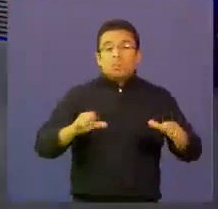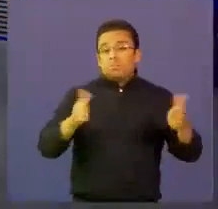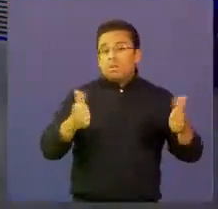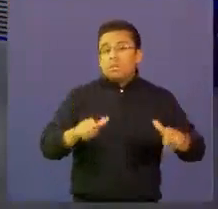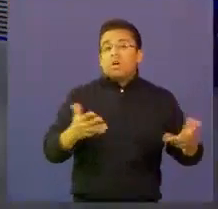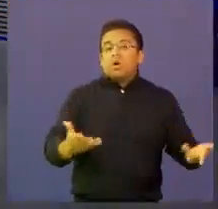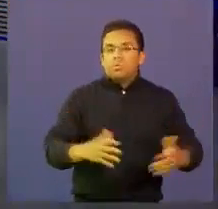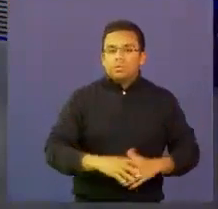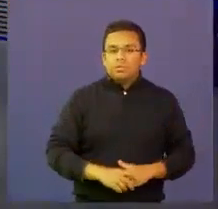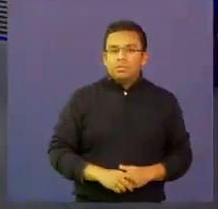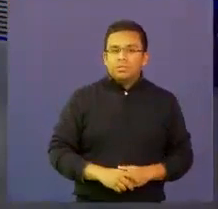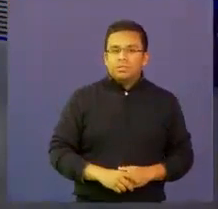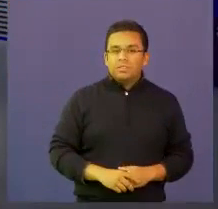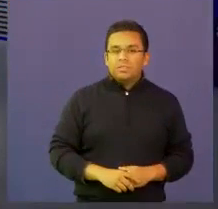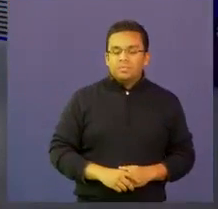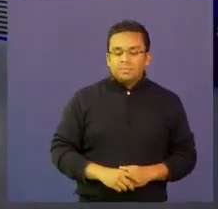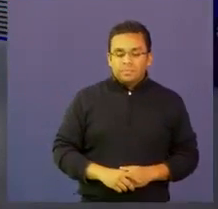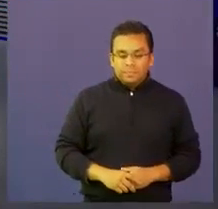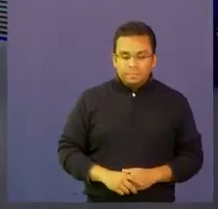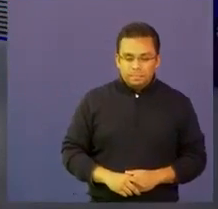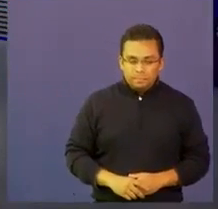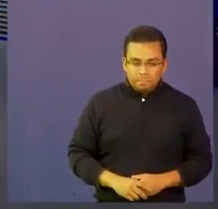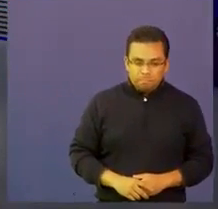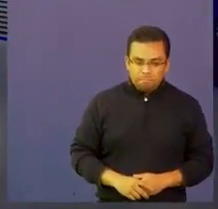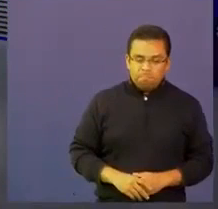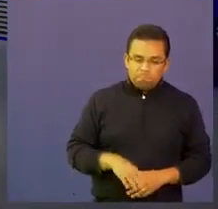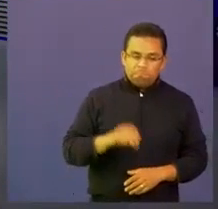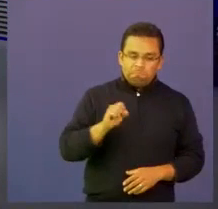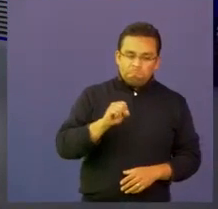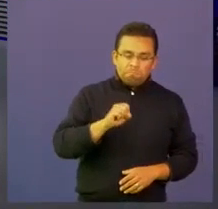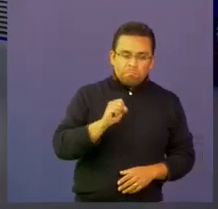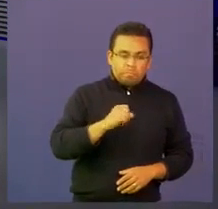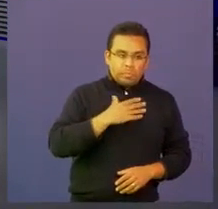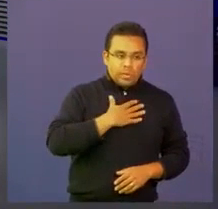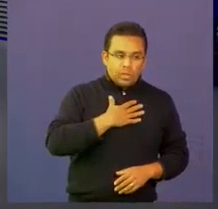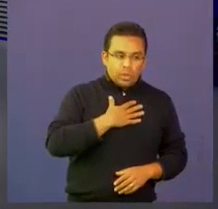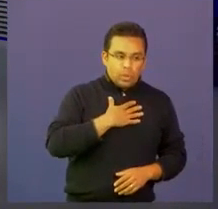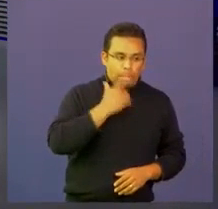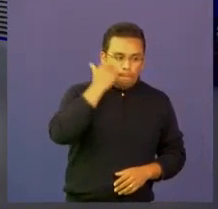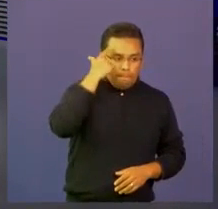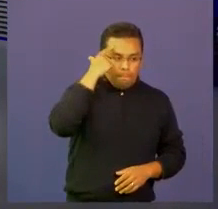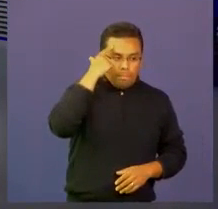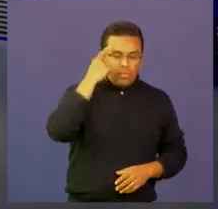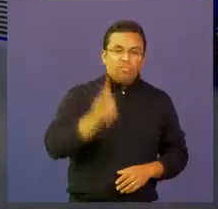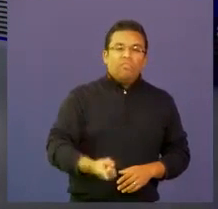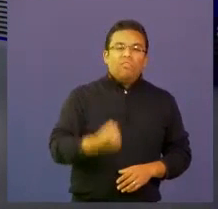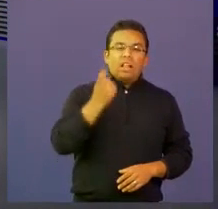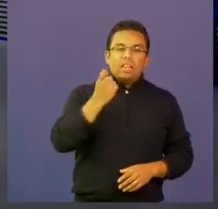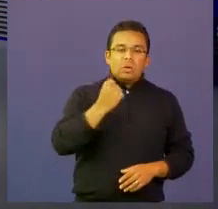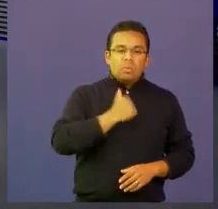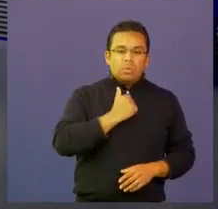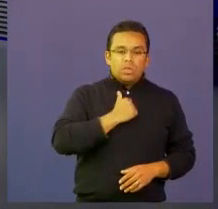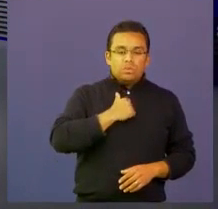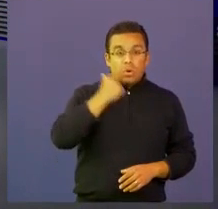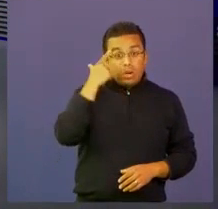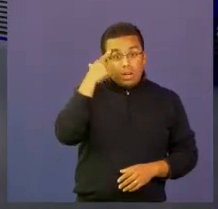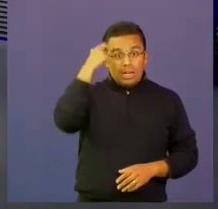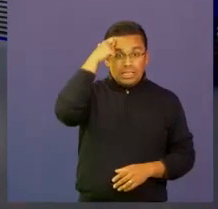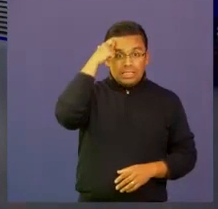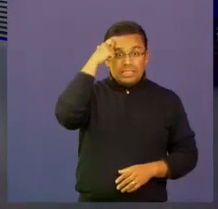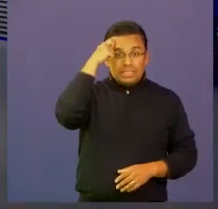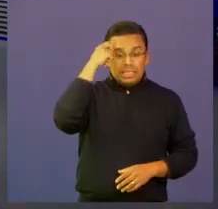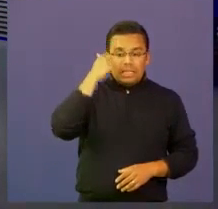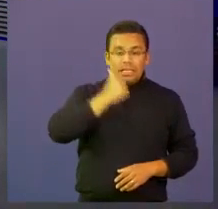creo que nos sigue haciendo mucha falta arriesgarlos. En general, el miedo, tanto a los padres,